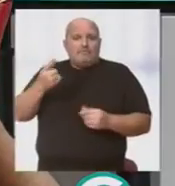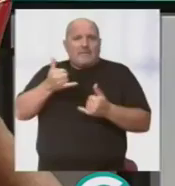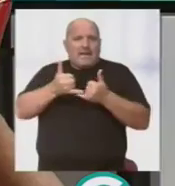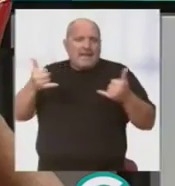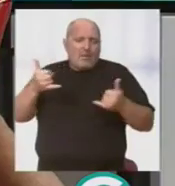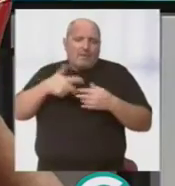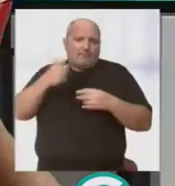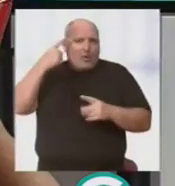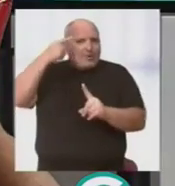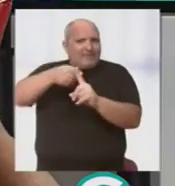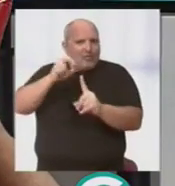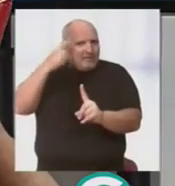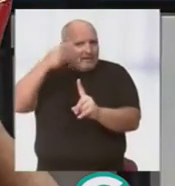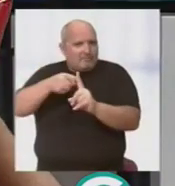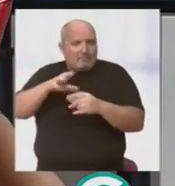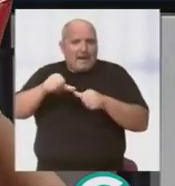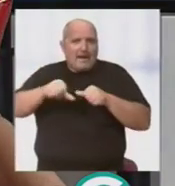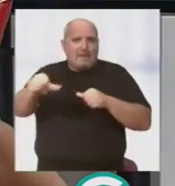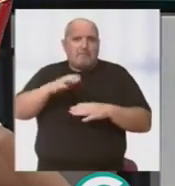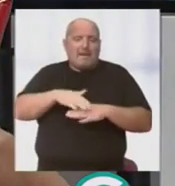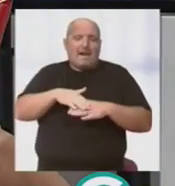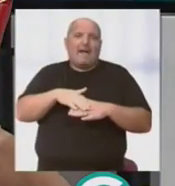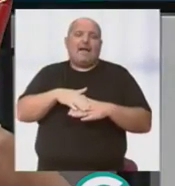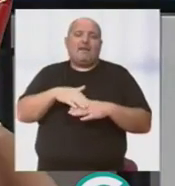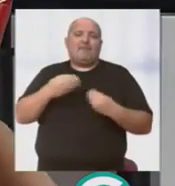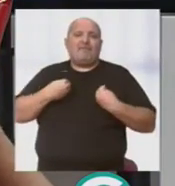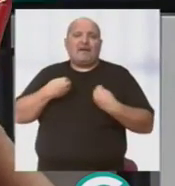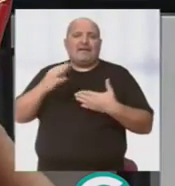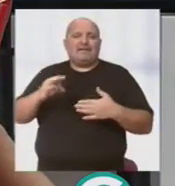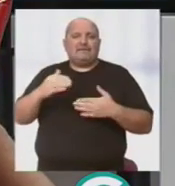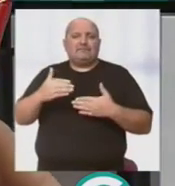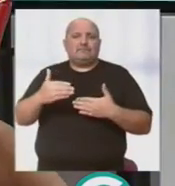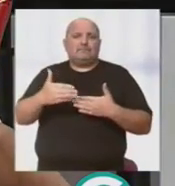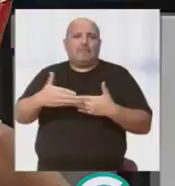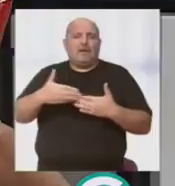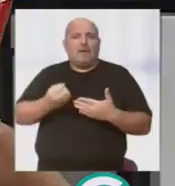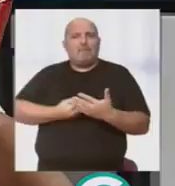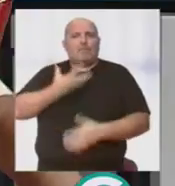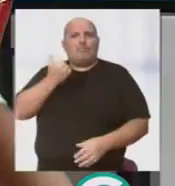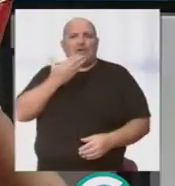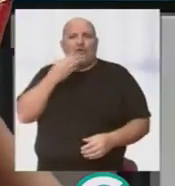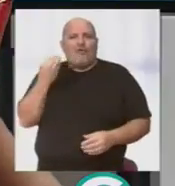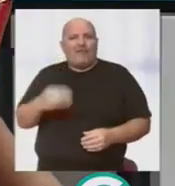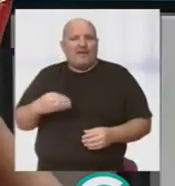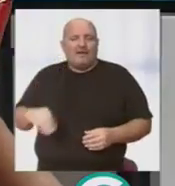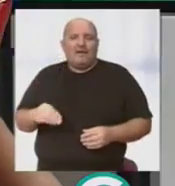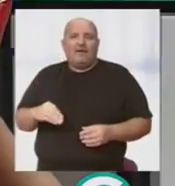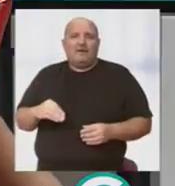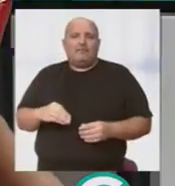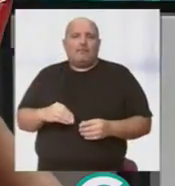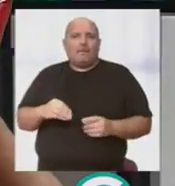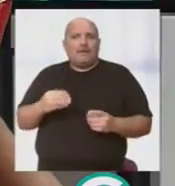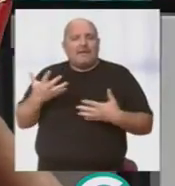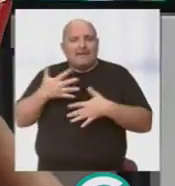yo me he trazado para vivir un poco un espíritu más joven dentro de la entidad es